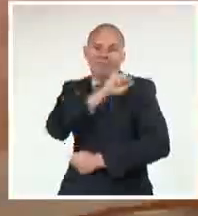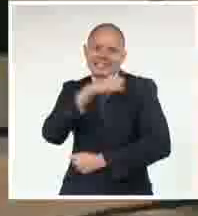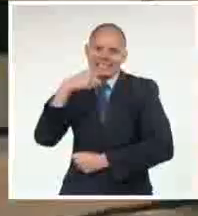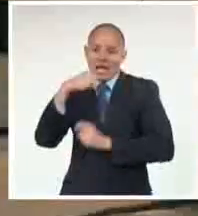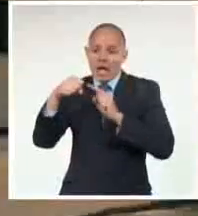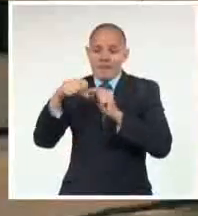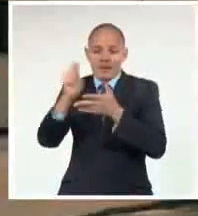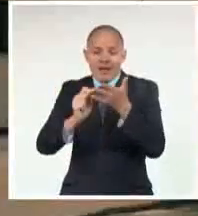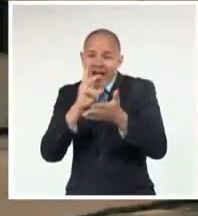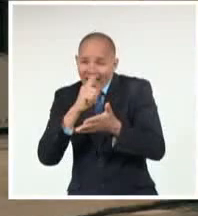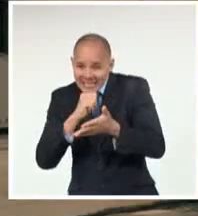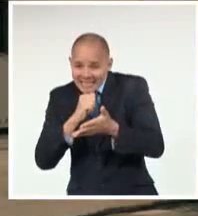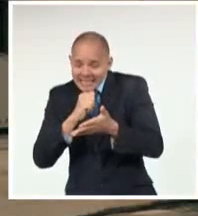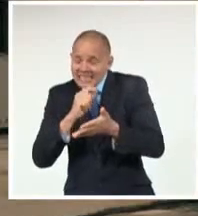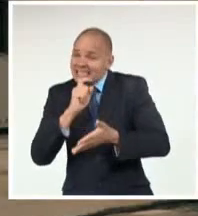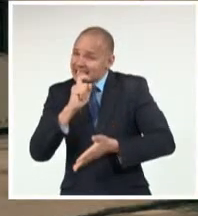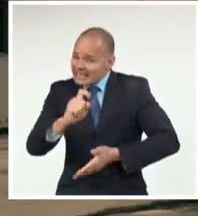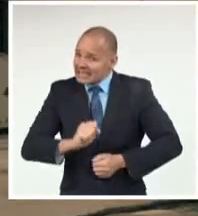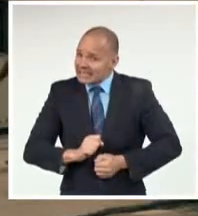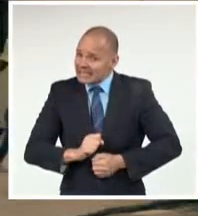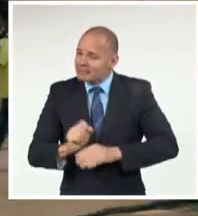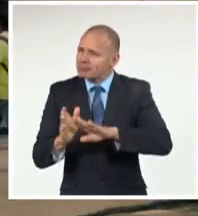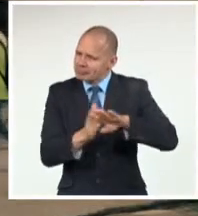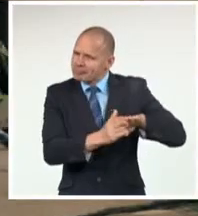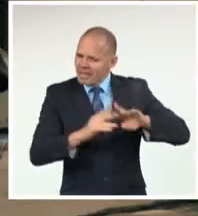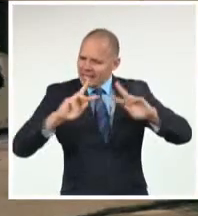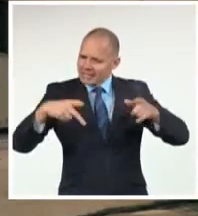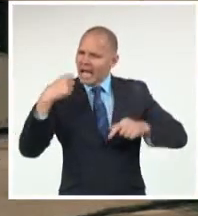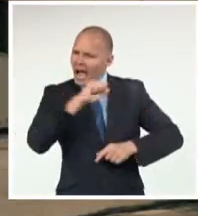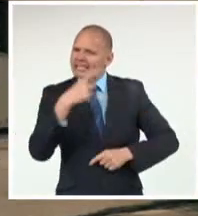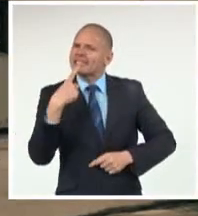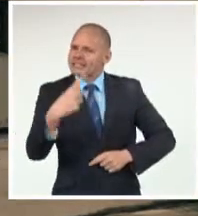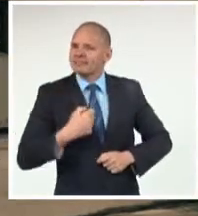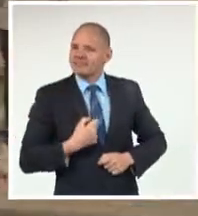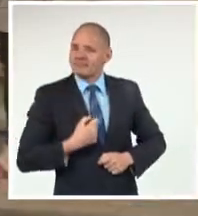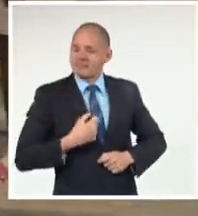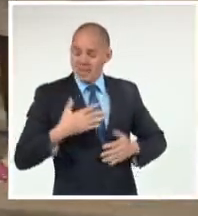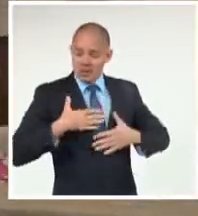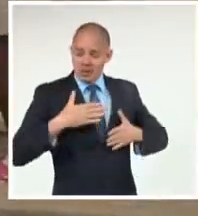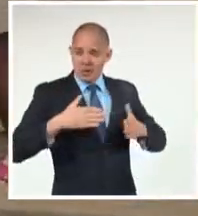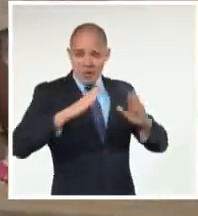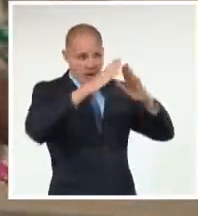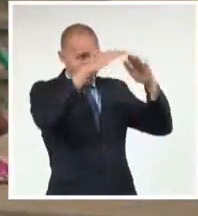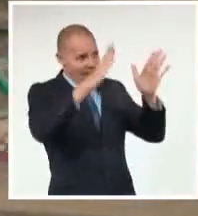difícil Voy a hacer ciertos cambios Voy a En mi casa